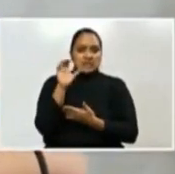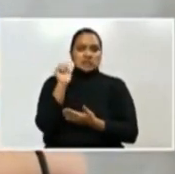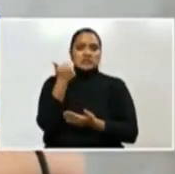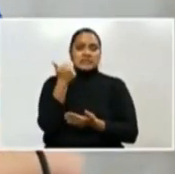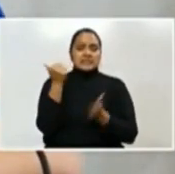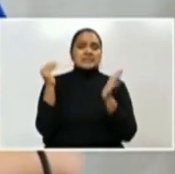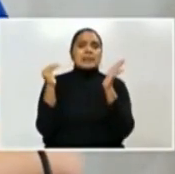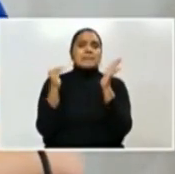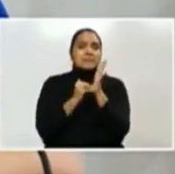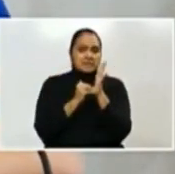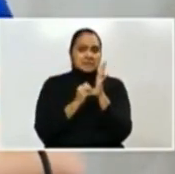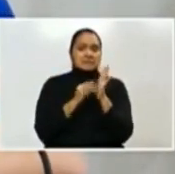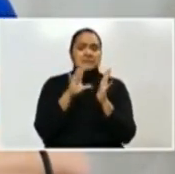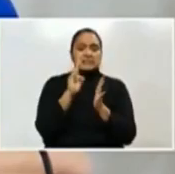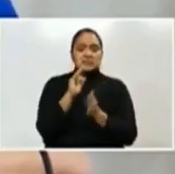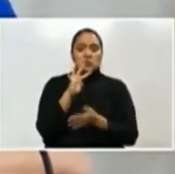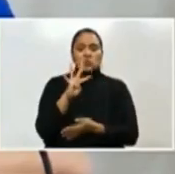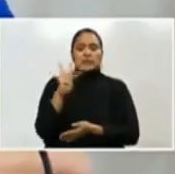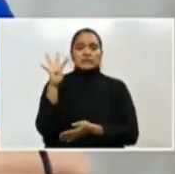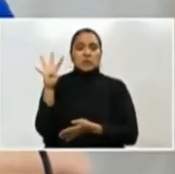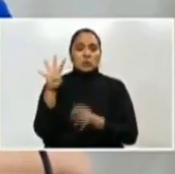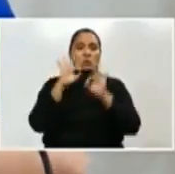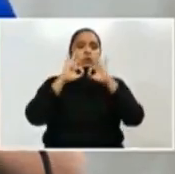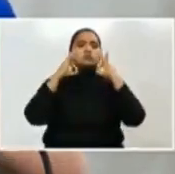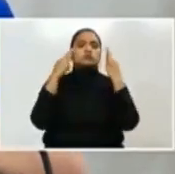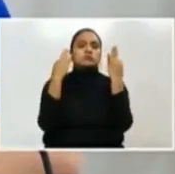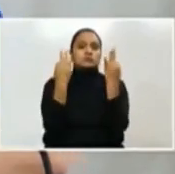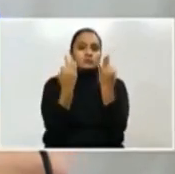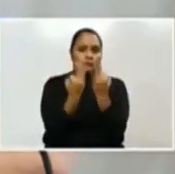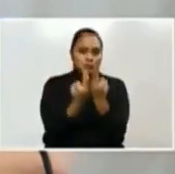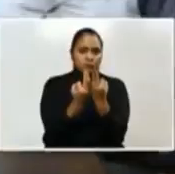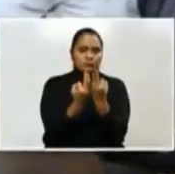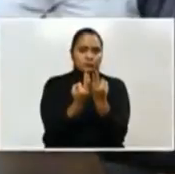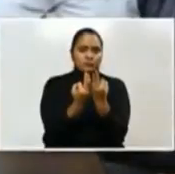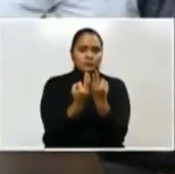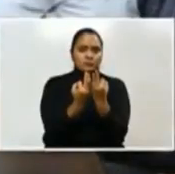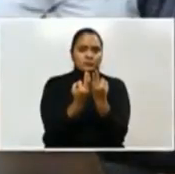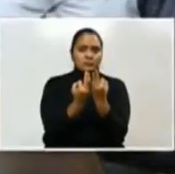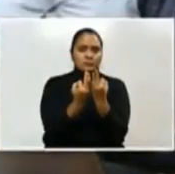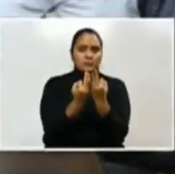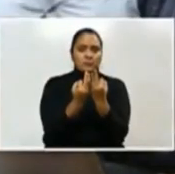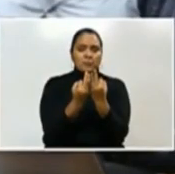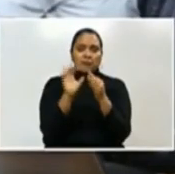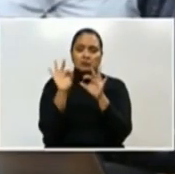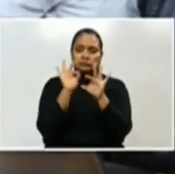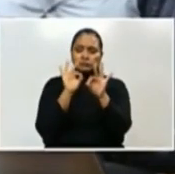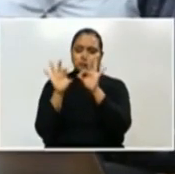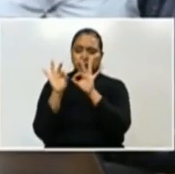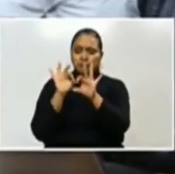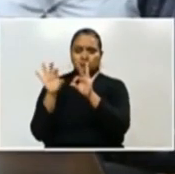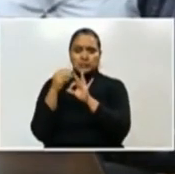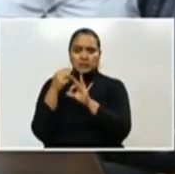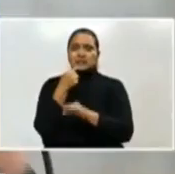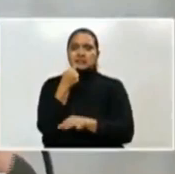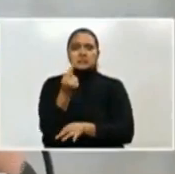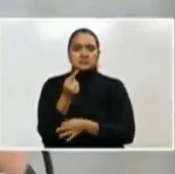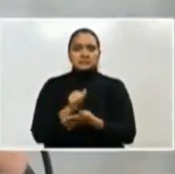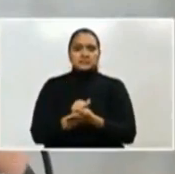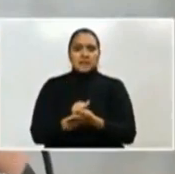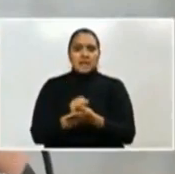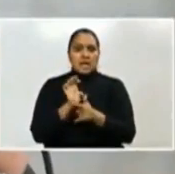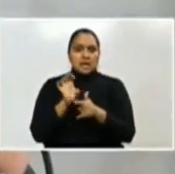.744 hogares que han sido focalizados con la metodología que usted instruyó.